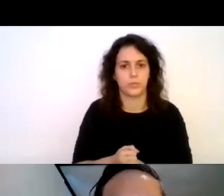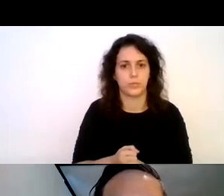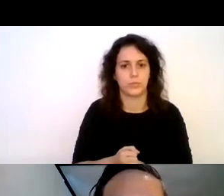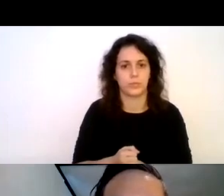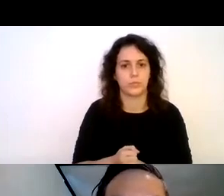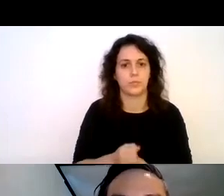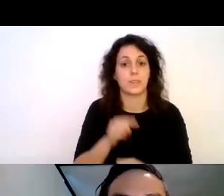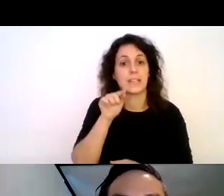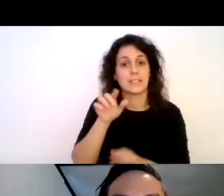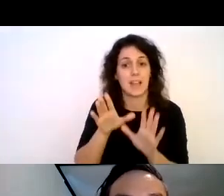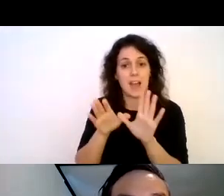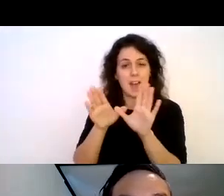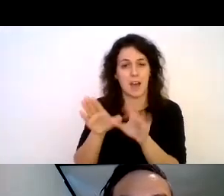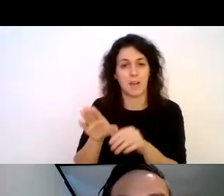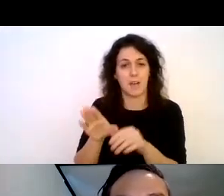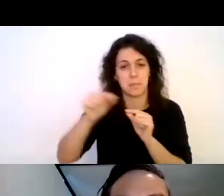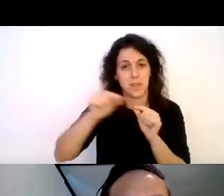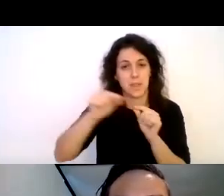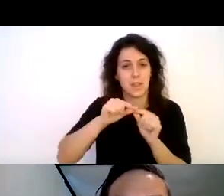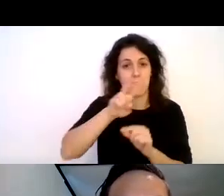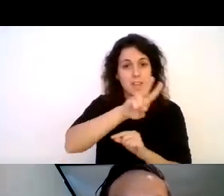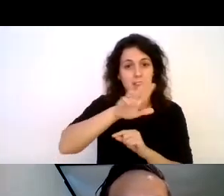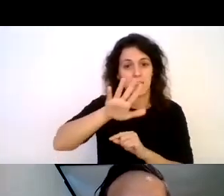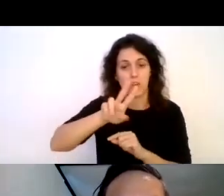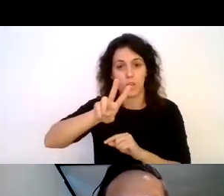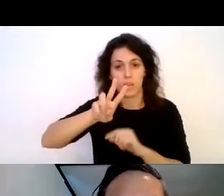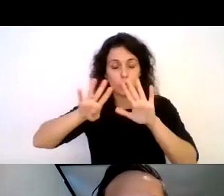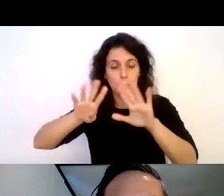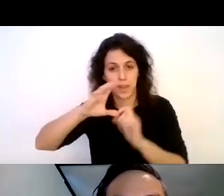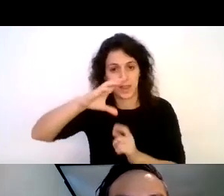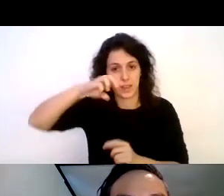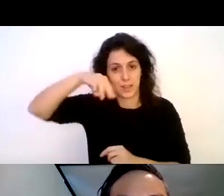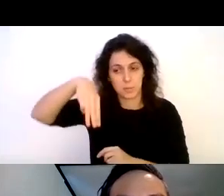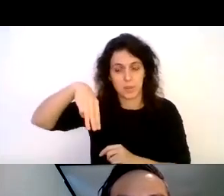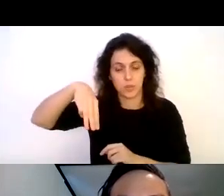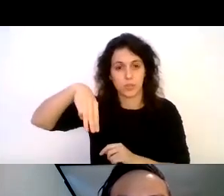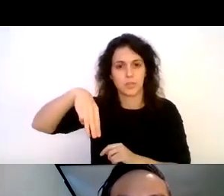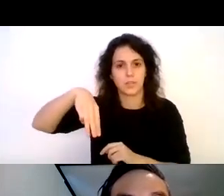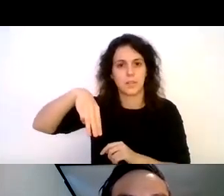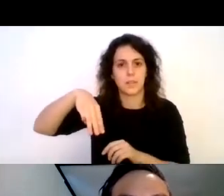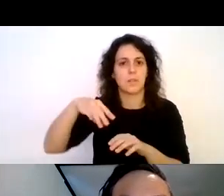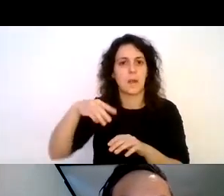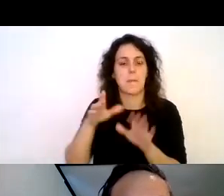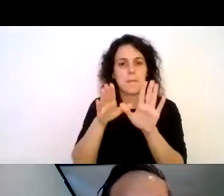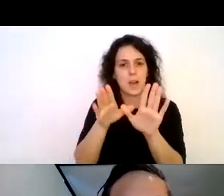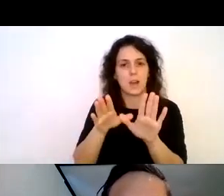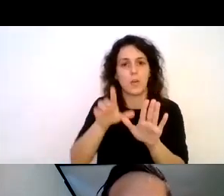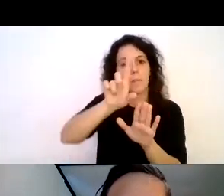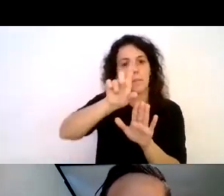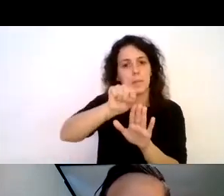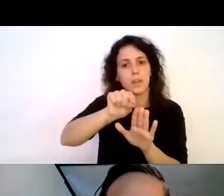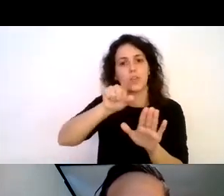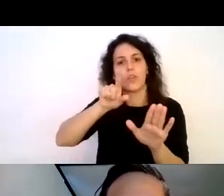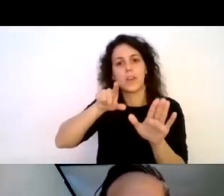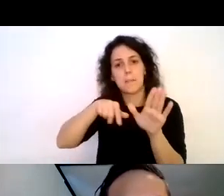Esta ave mide entre 25 y 29 centímetros de cabeza a cola, es café completo, con pico y patas amarillas.